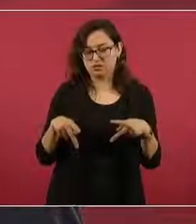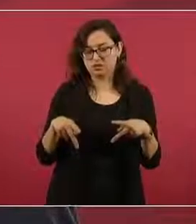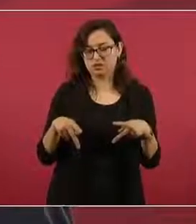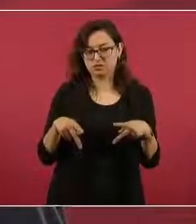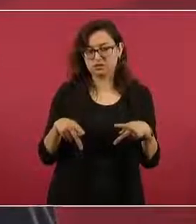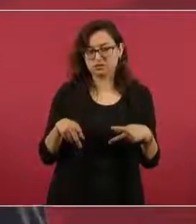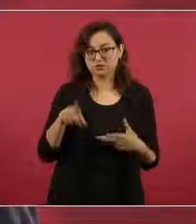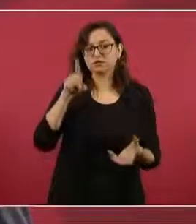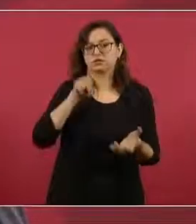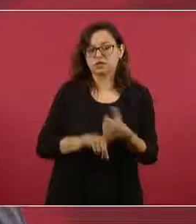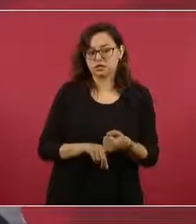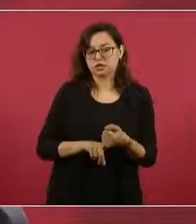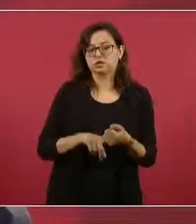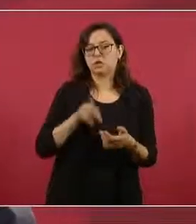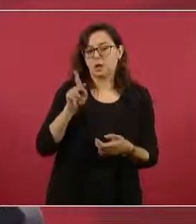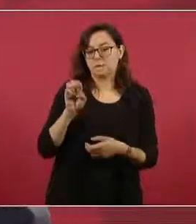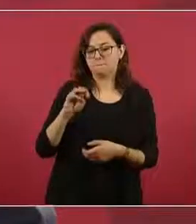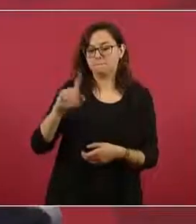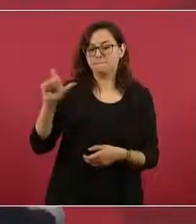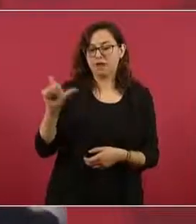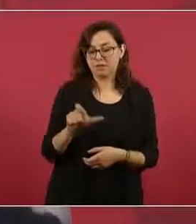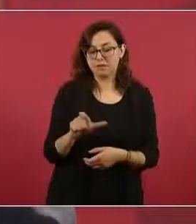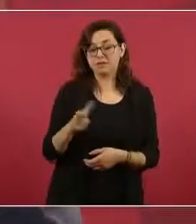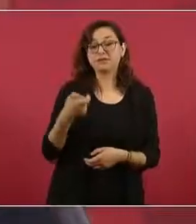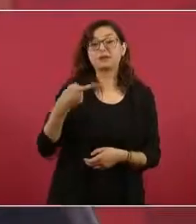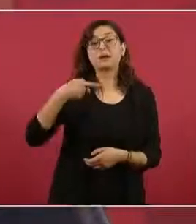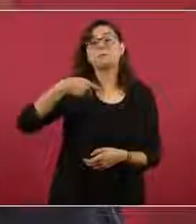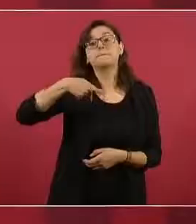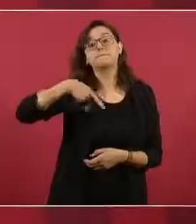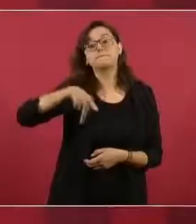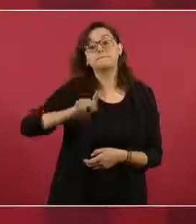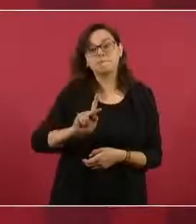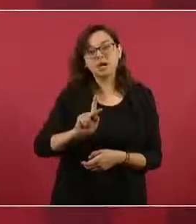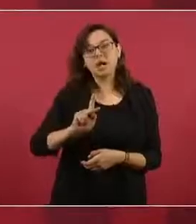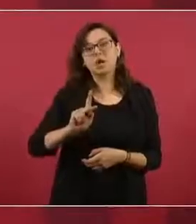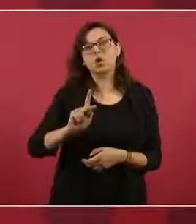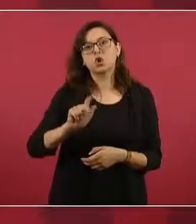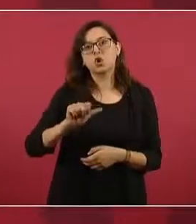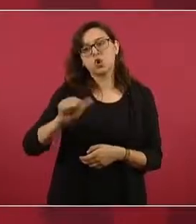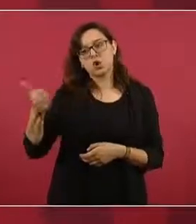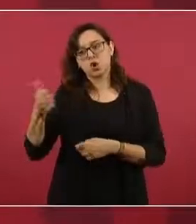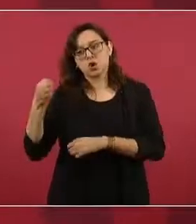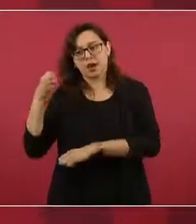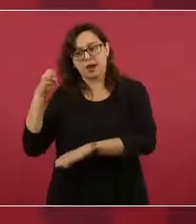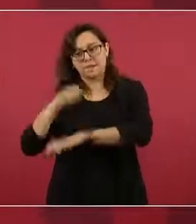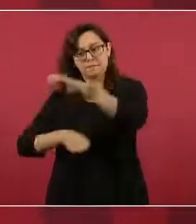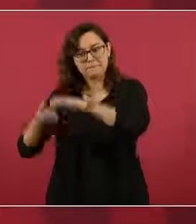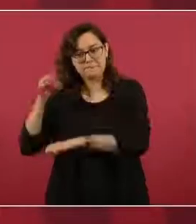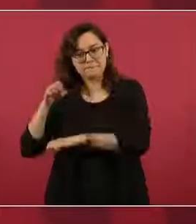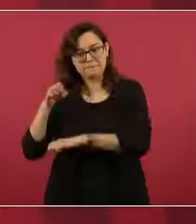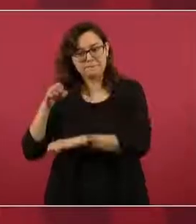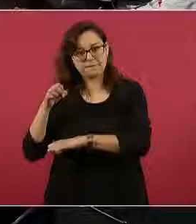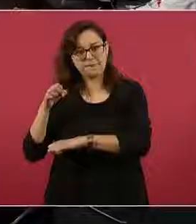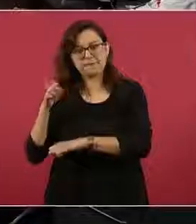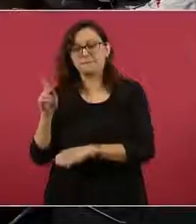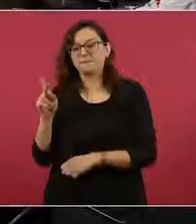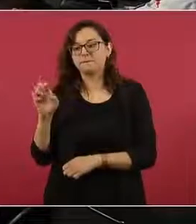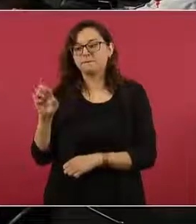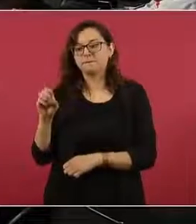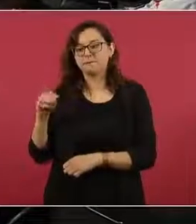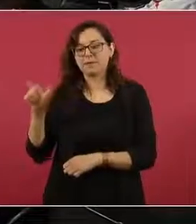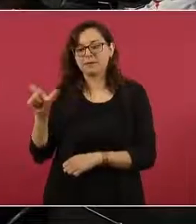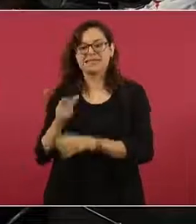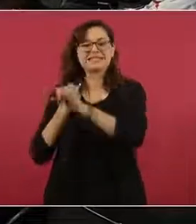filial Pemex. Pemex y Comercio Internacional. Pemex